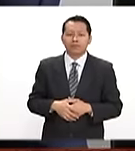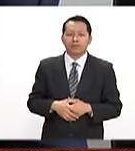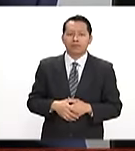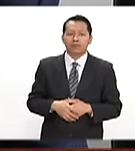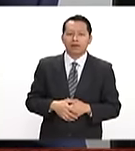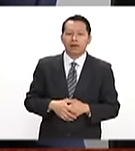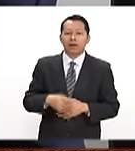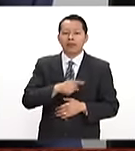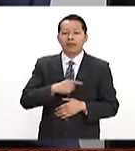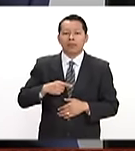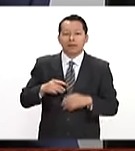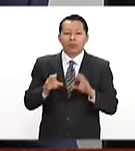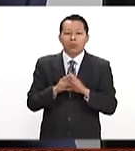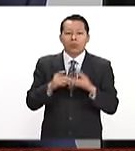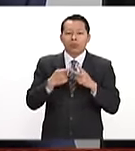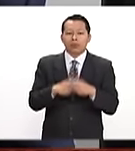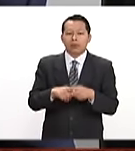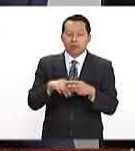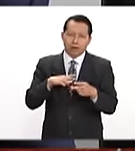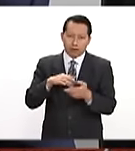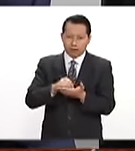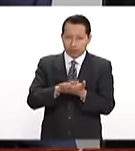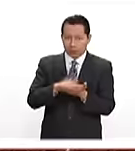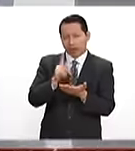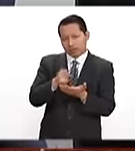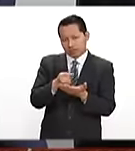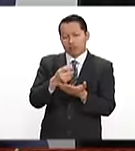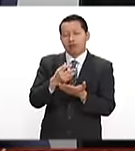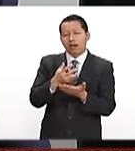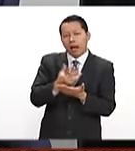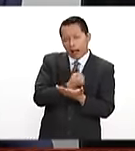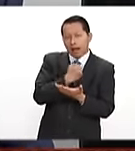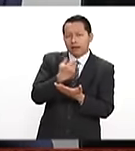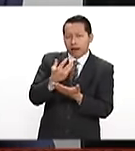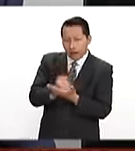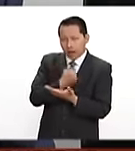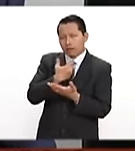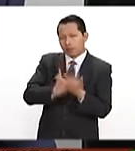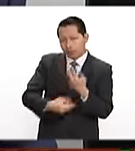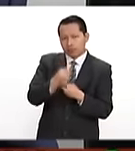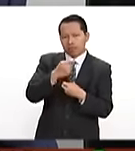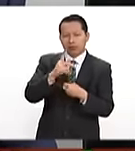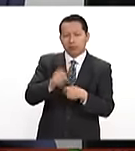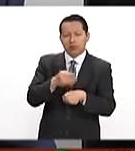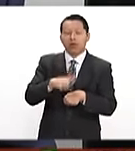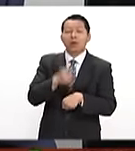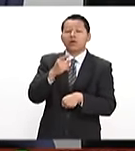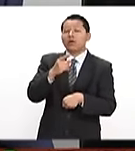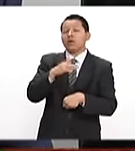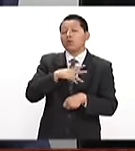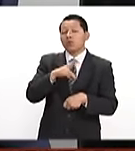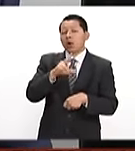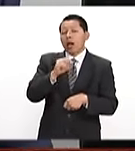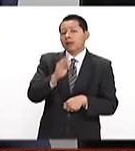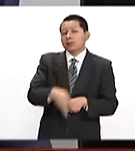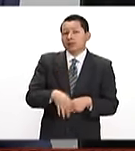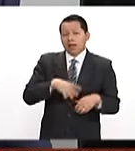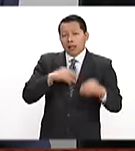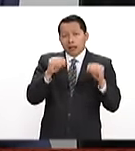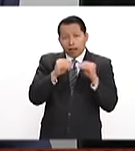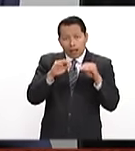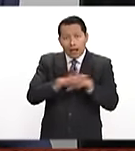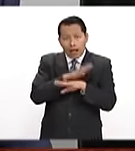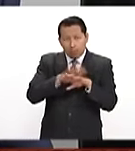Tiene que ser a partir de una premisa de que sea ganar, ganar. No vamos a aceptar cualquier renegociación del Tratado de Libre Comercio.